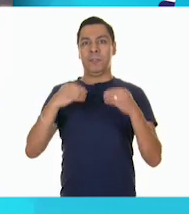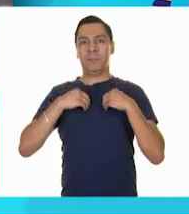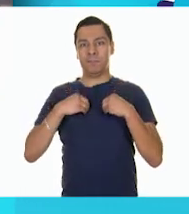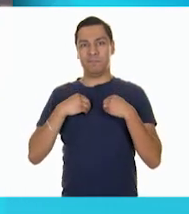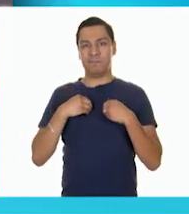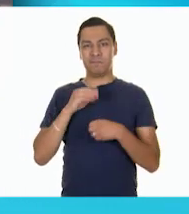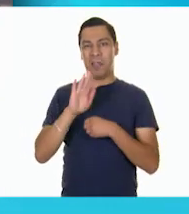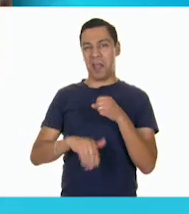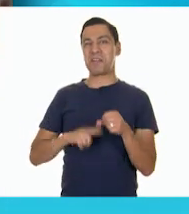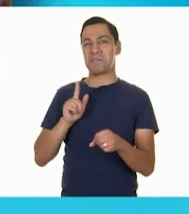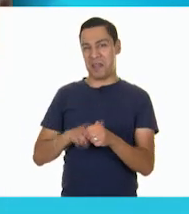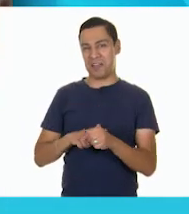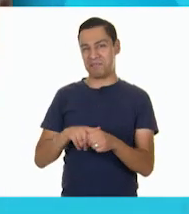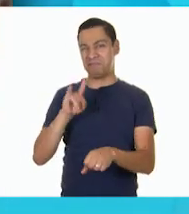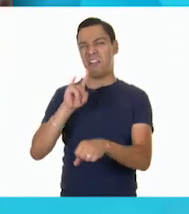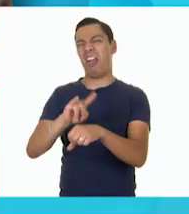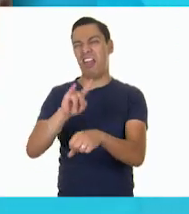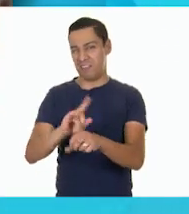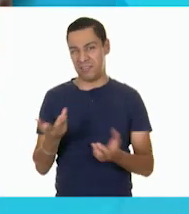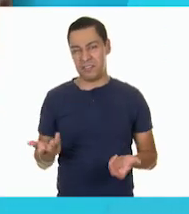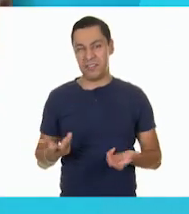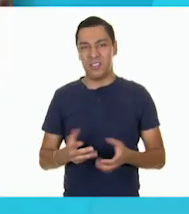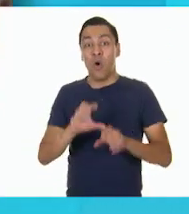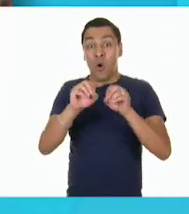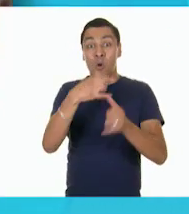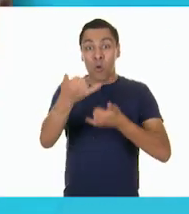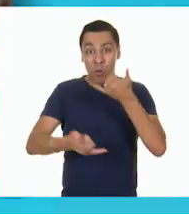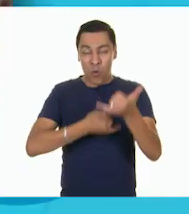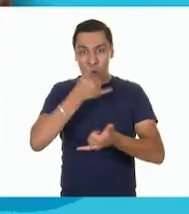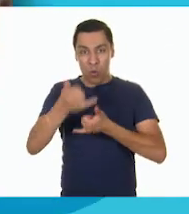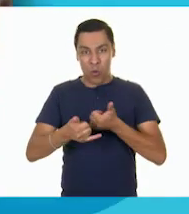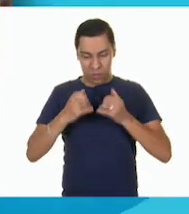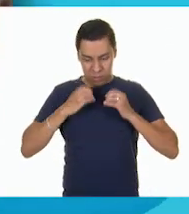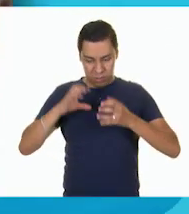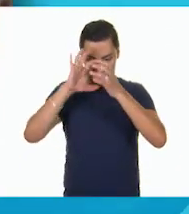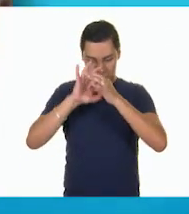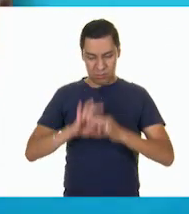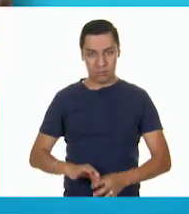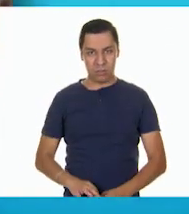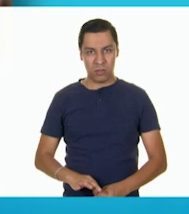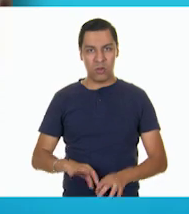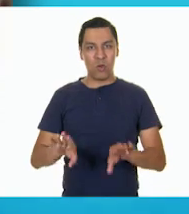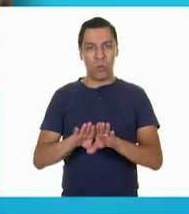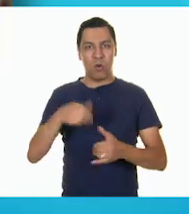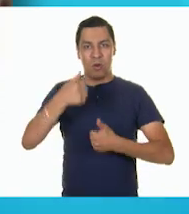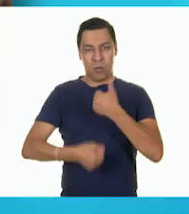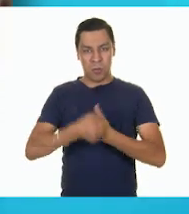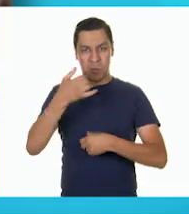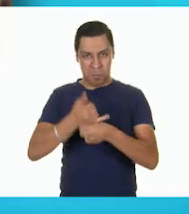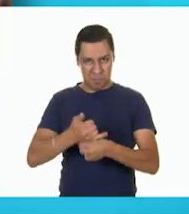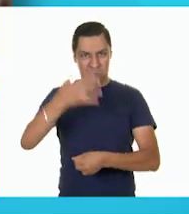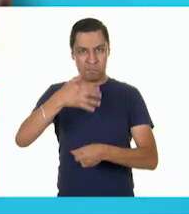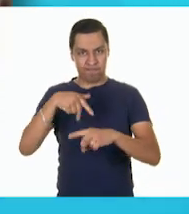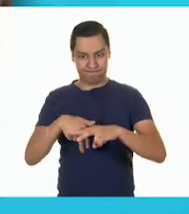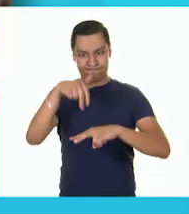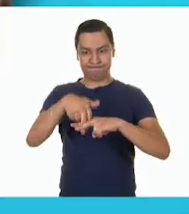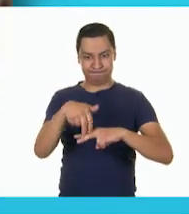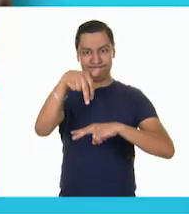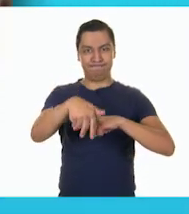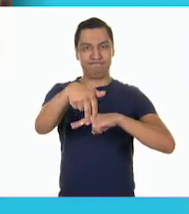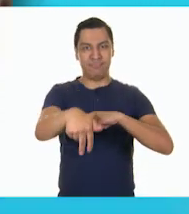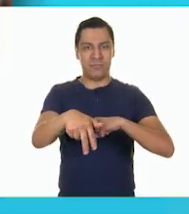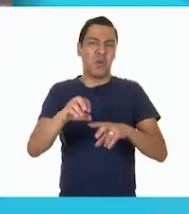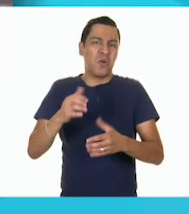conoce como juego simbólico. Si te gustan los juegos de coordinación, puedes hacer carreras de obstáculos, puedes jugar con una